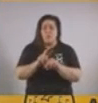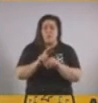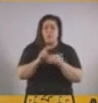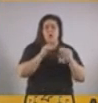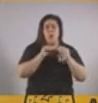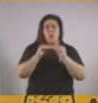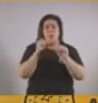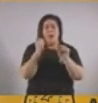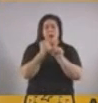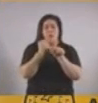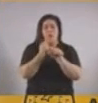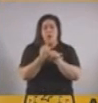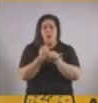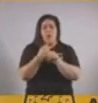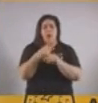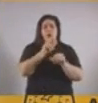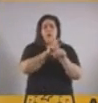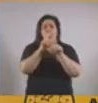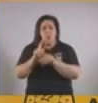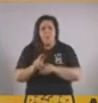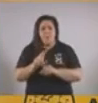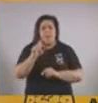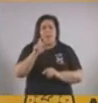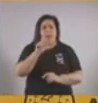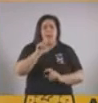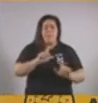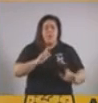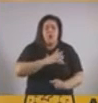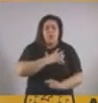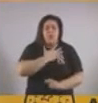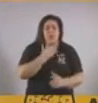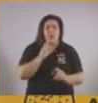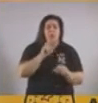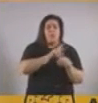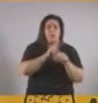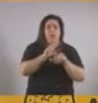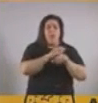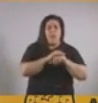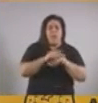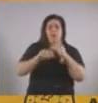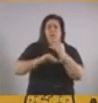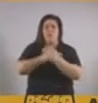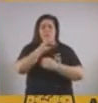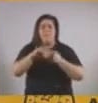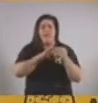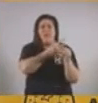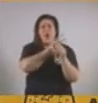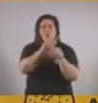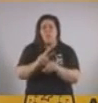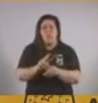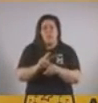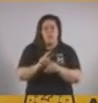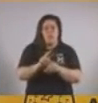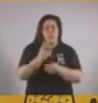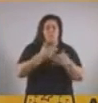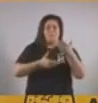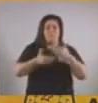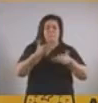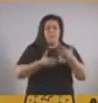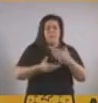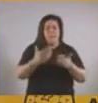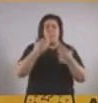compañeros de trabajo, que cuidemos a nuestros seres queridos, que cuidemos a nuestros amigos, a nuestros familiares, que nos cuidemos entre todos.